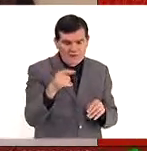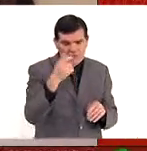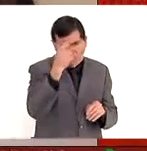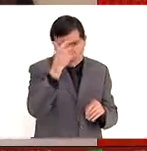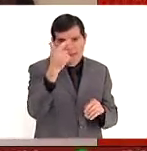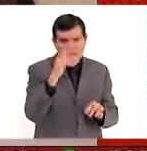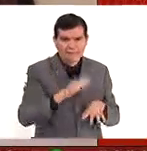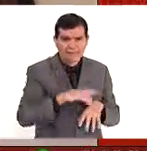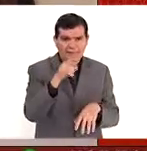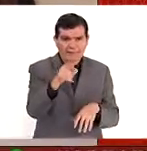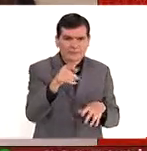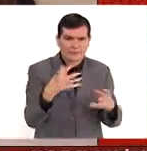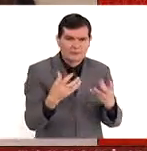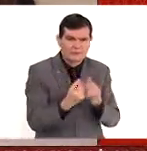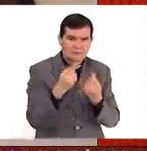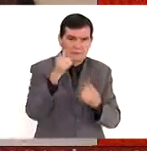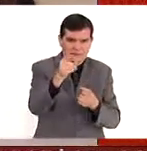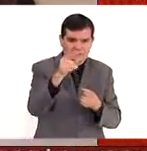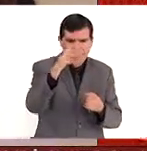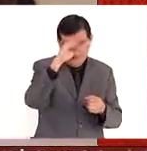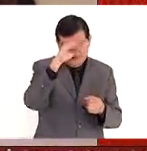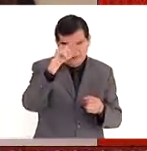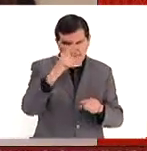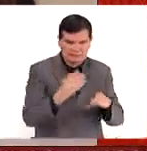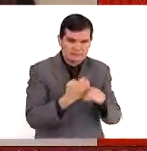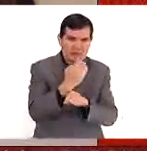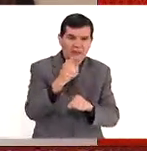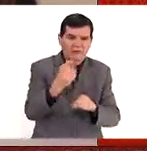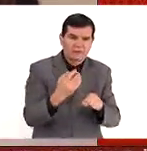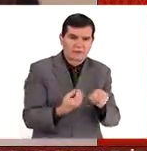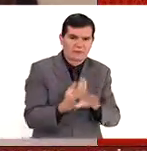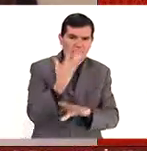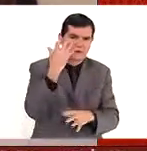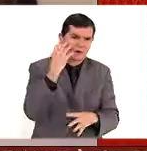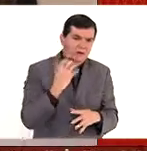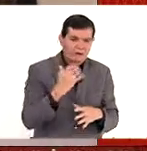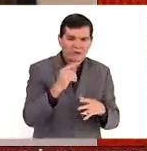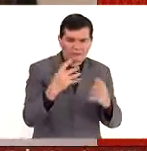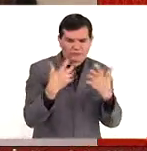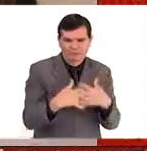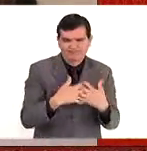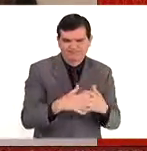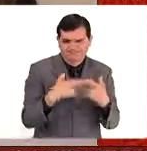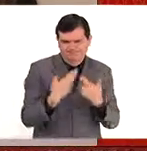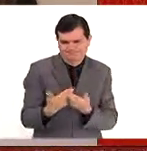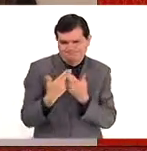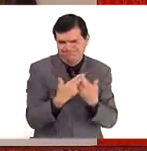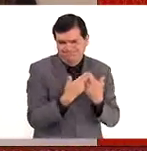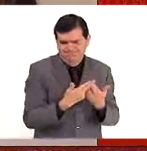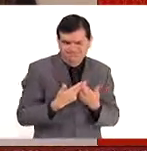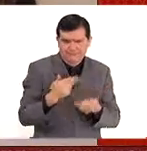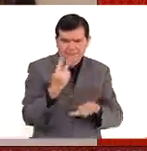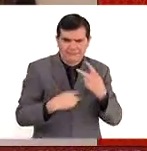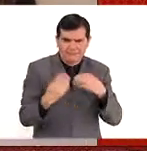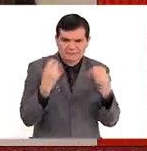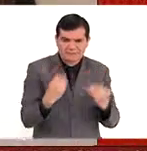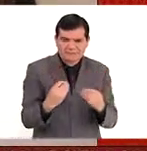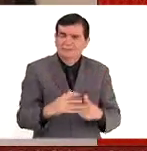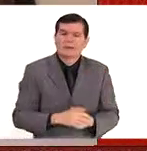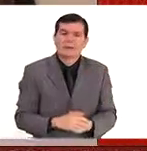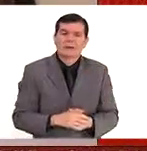surgió no solamente por estar allá en ese estado, en Nuevo León, altamente estado productivo, ¿no?